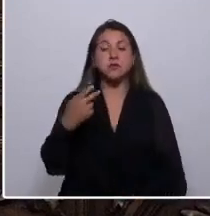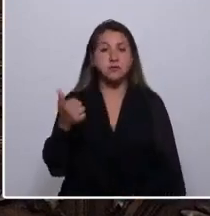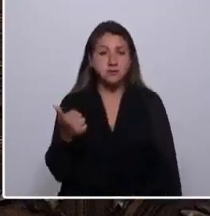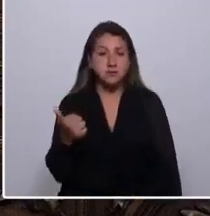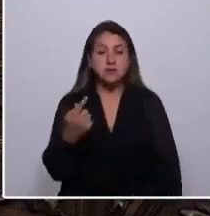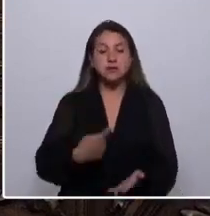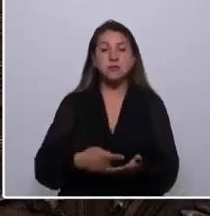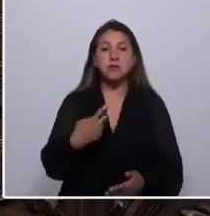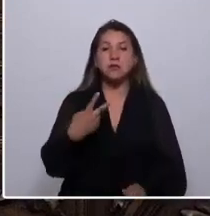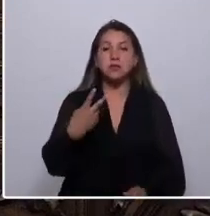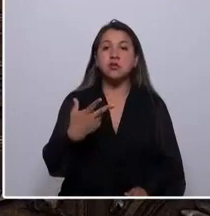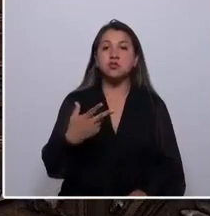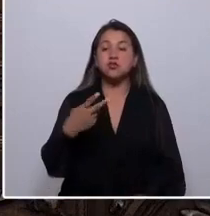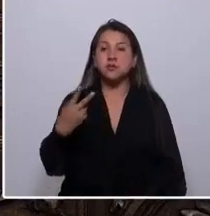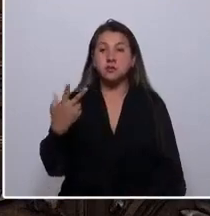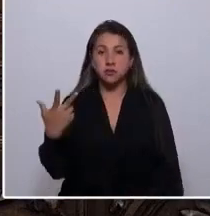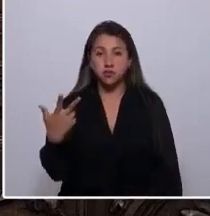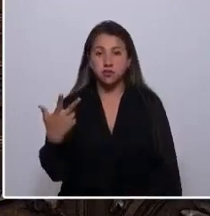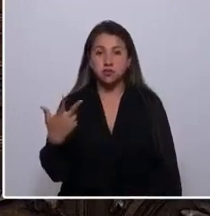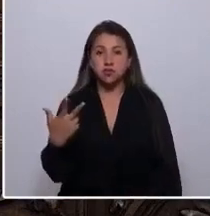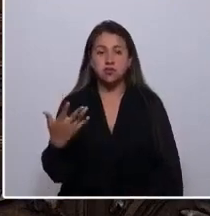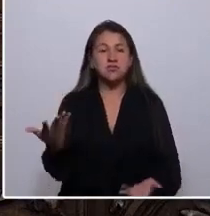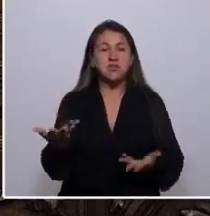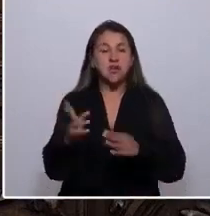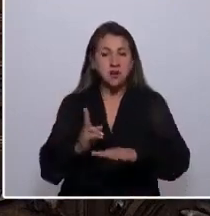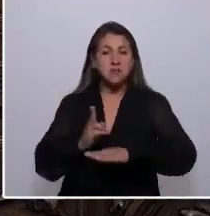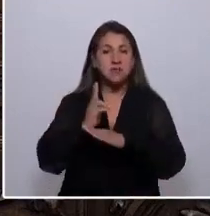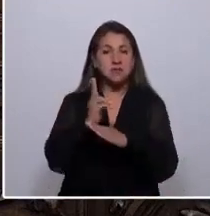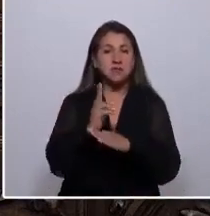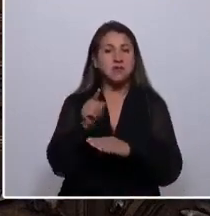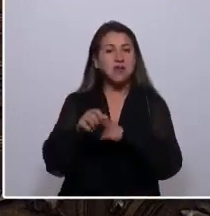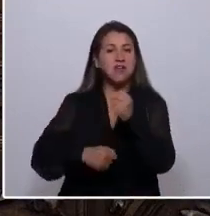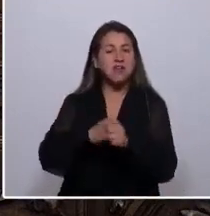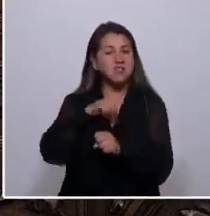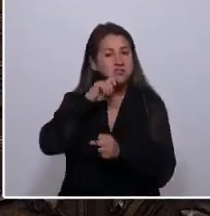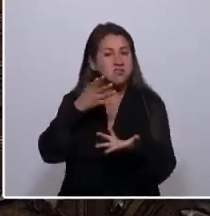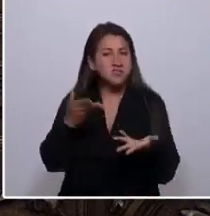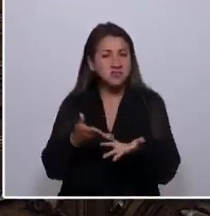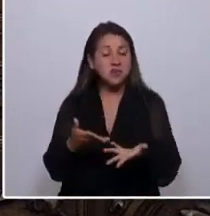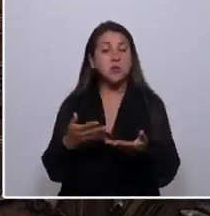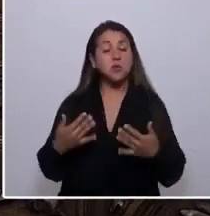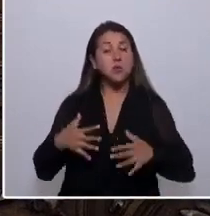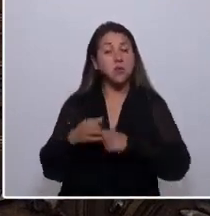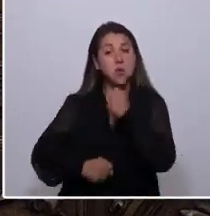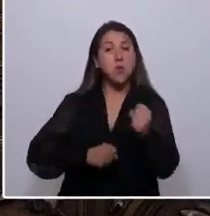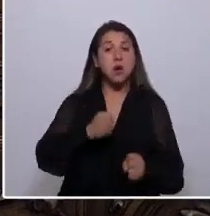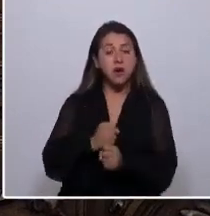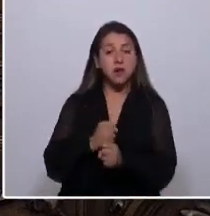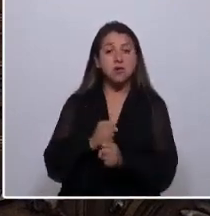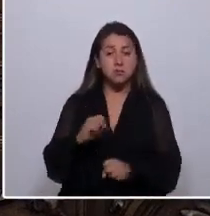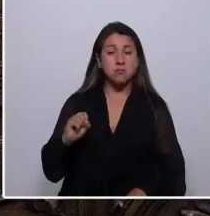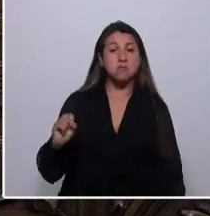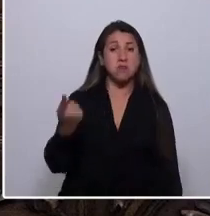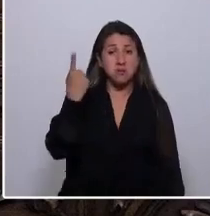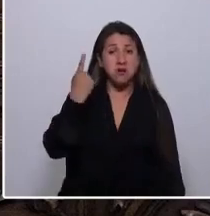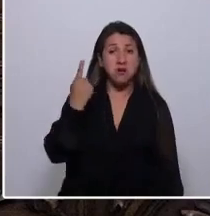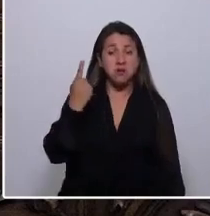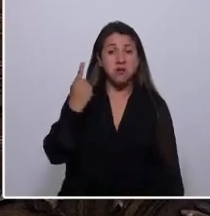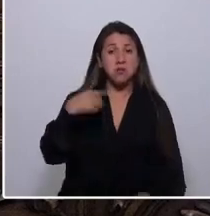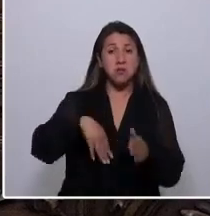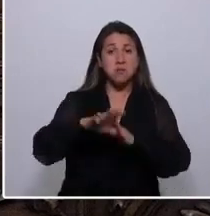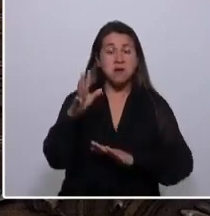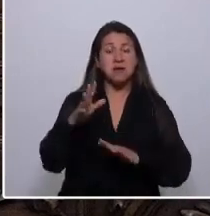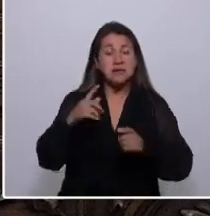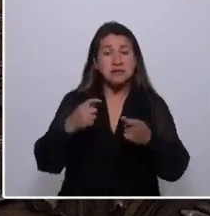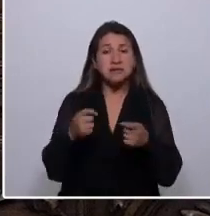1828, ¿qué representan estos años? Son los años de los primeros y, por supuesto, básicos intentos